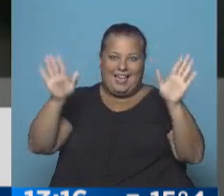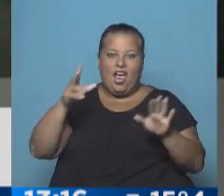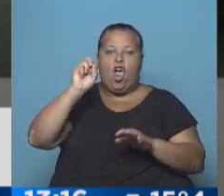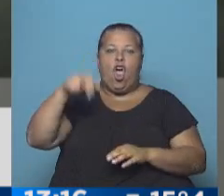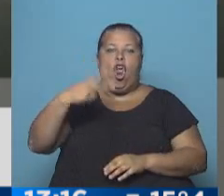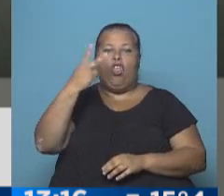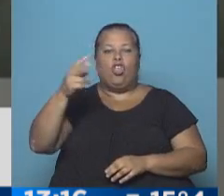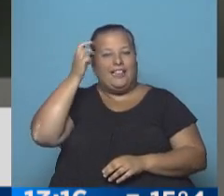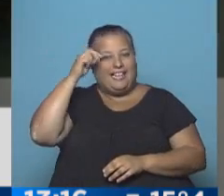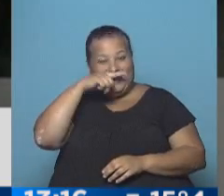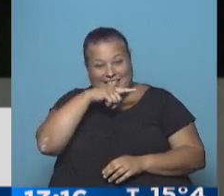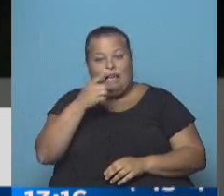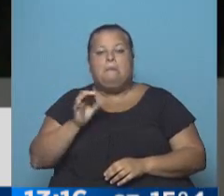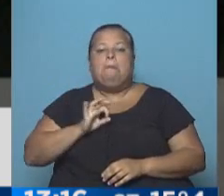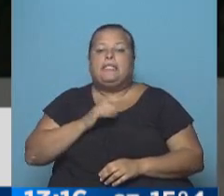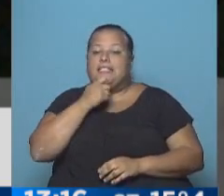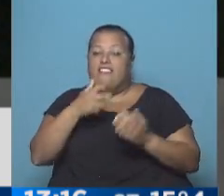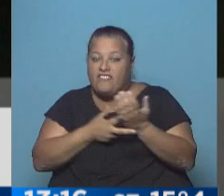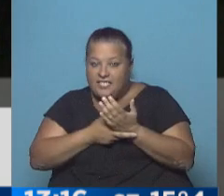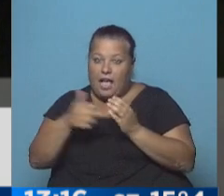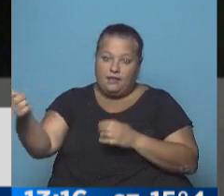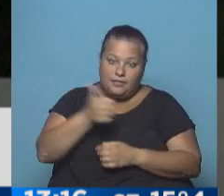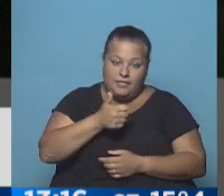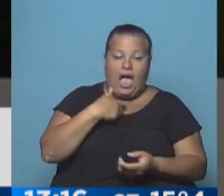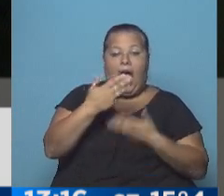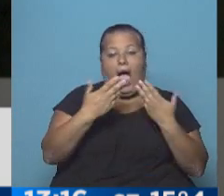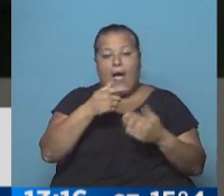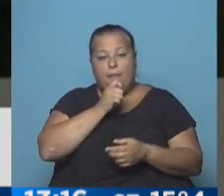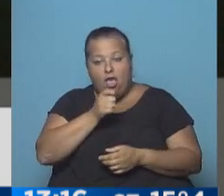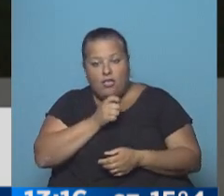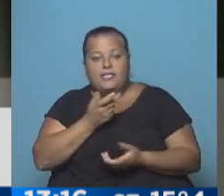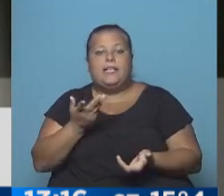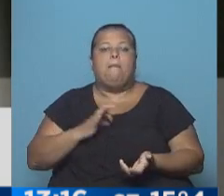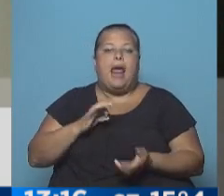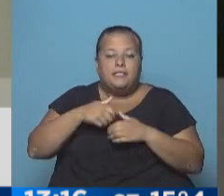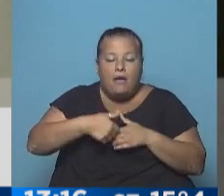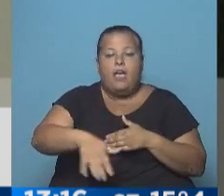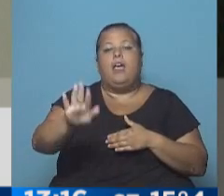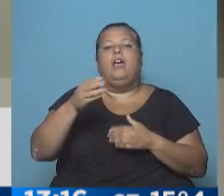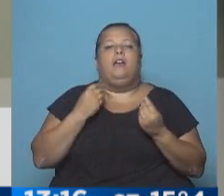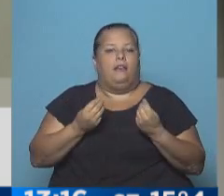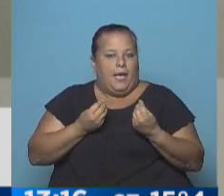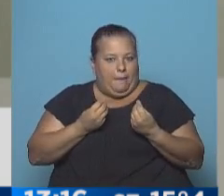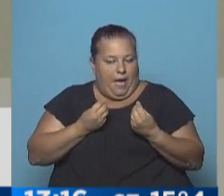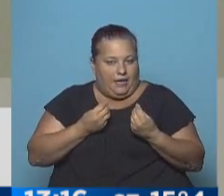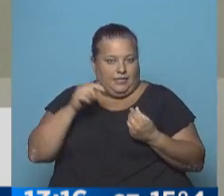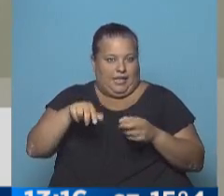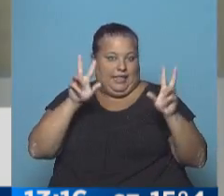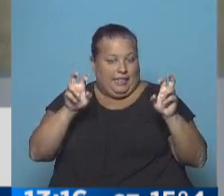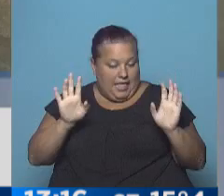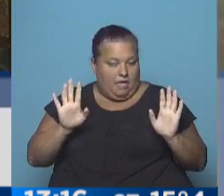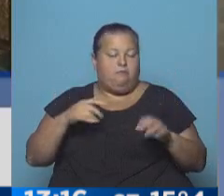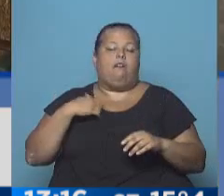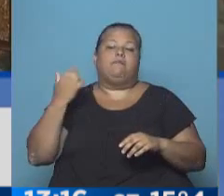237, para saber si el fiscal va a salir y va a tomar contacto con la prensa, y saber entonces de ahora en más qué es lo que va a ocurrir con esta causa.